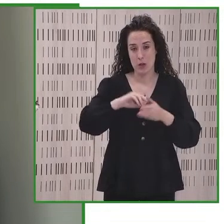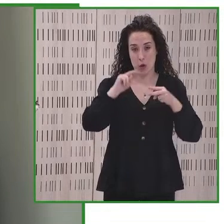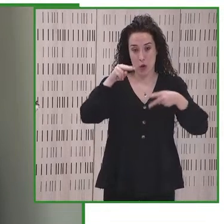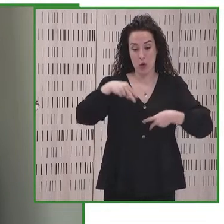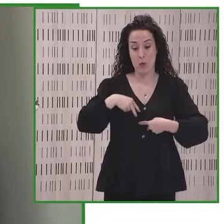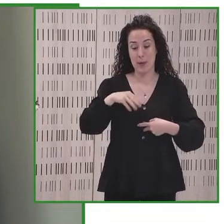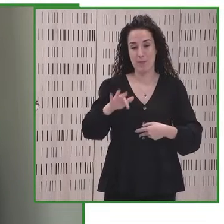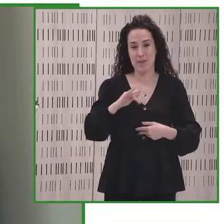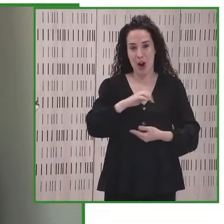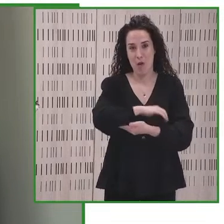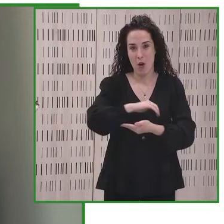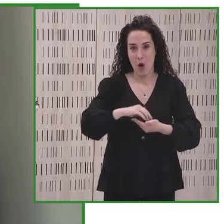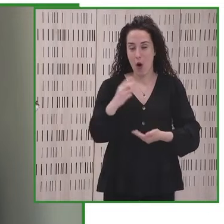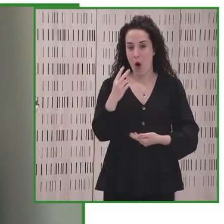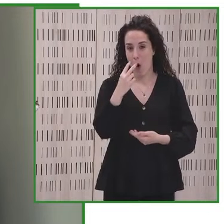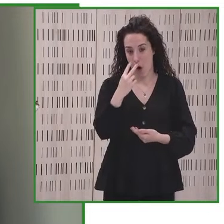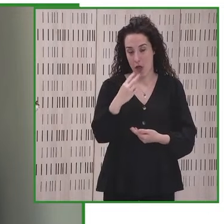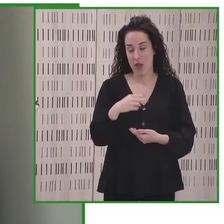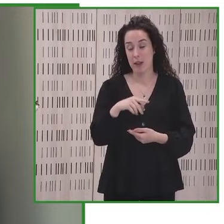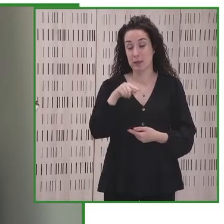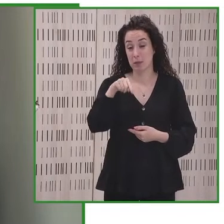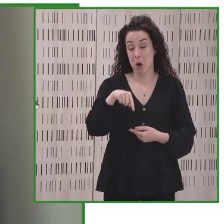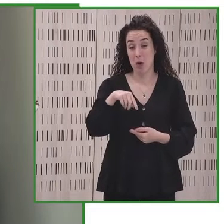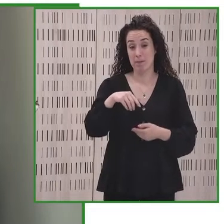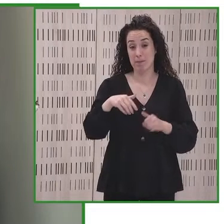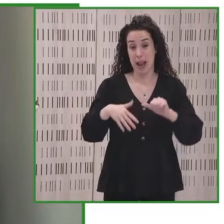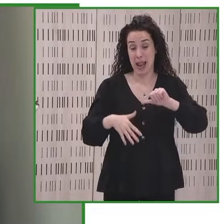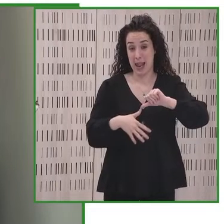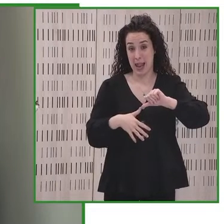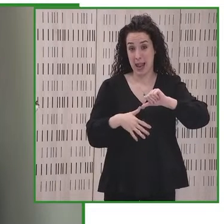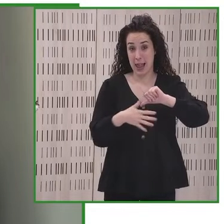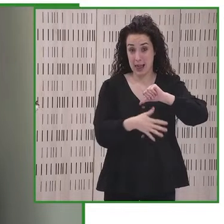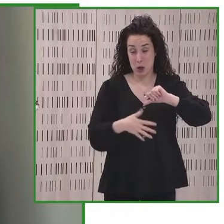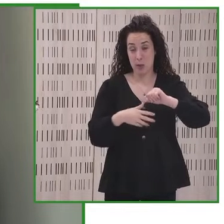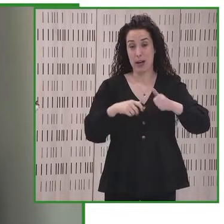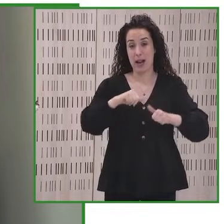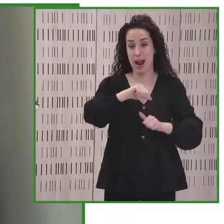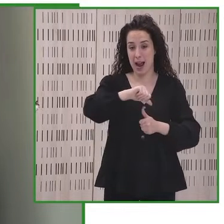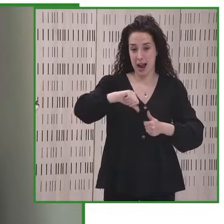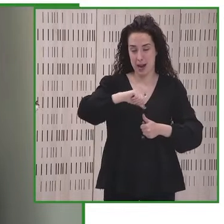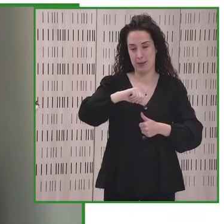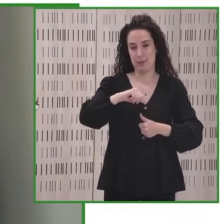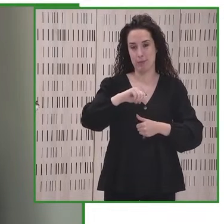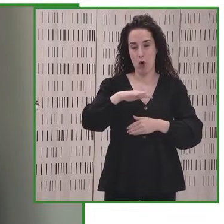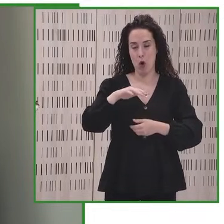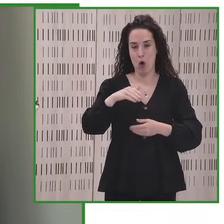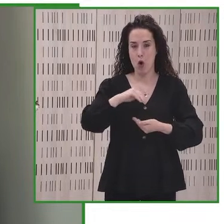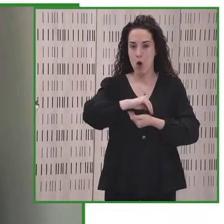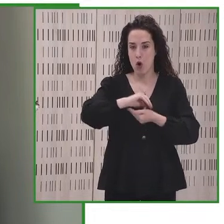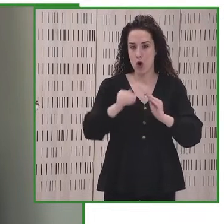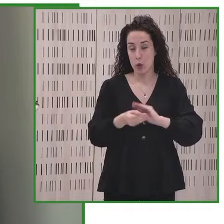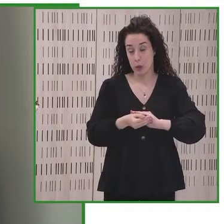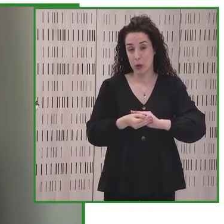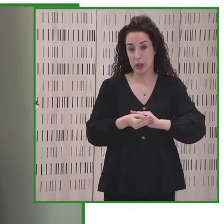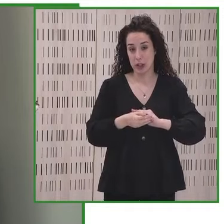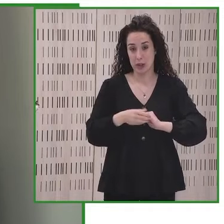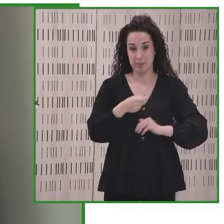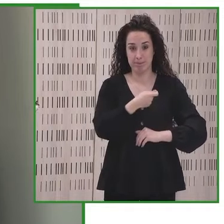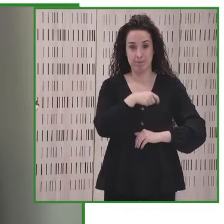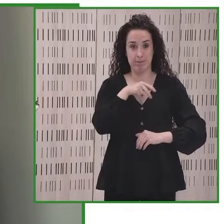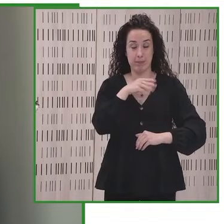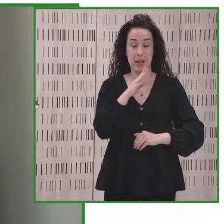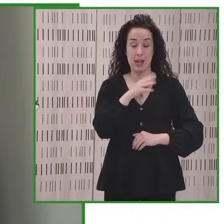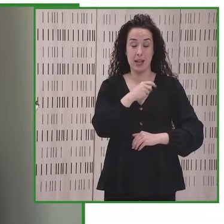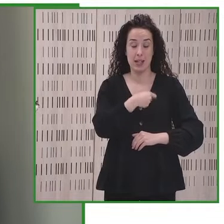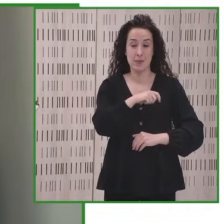tercera versión de la conferencia Zero Project para Latinoamérica el Caribe y la comunidad hispanohablante sobre accesibilidad y tecnología de la